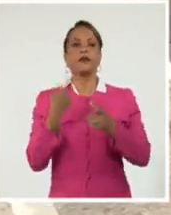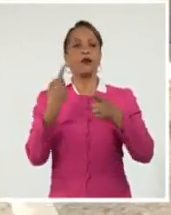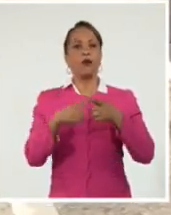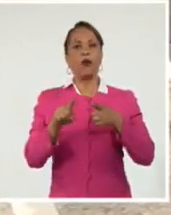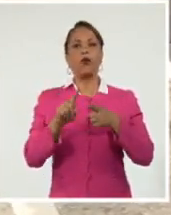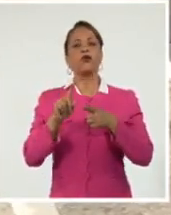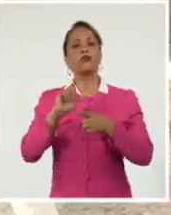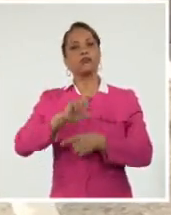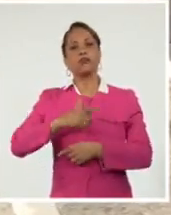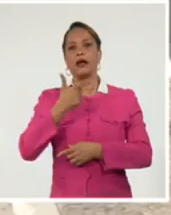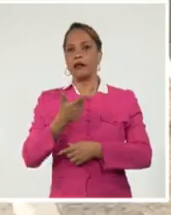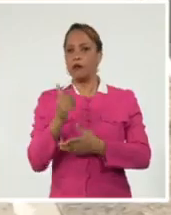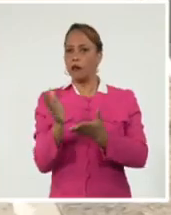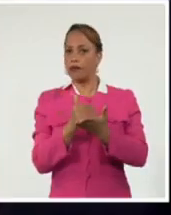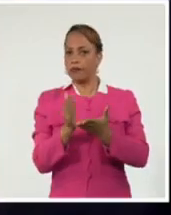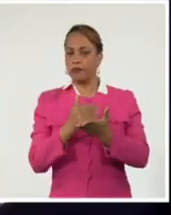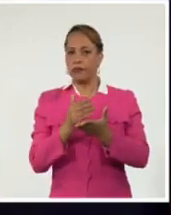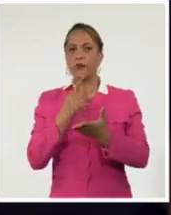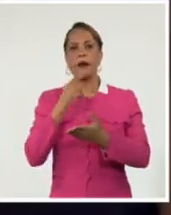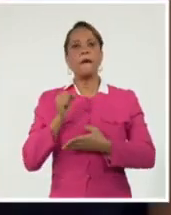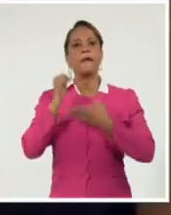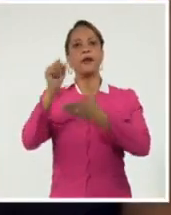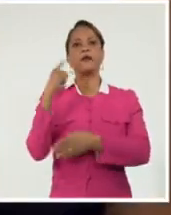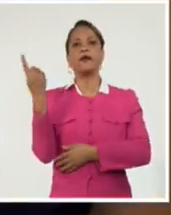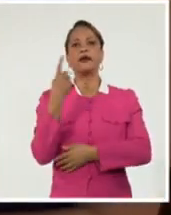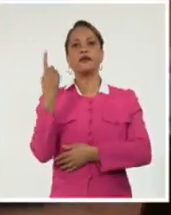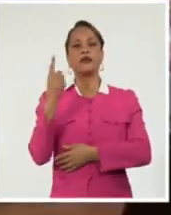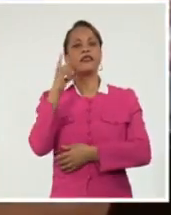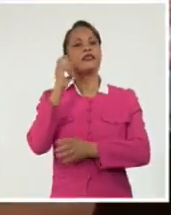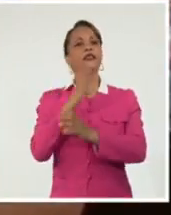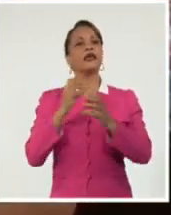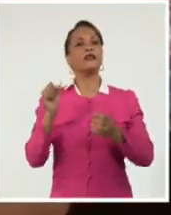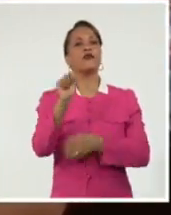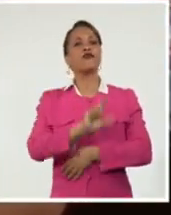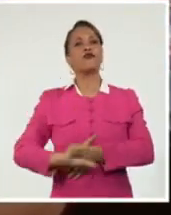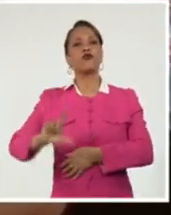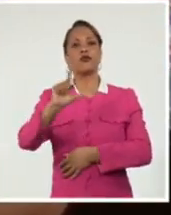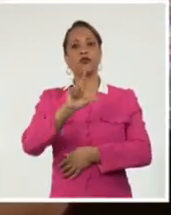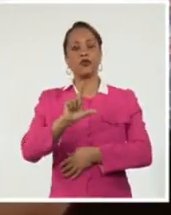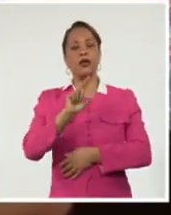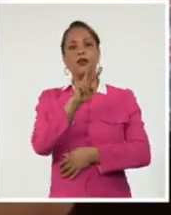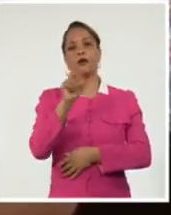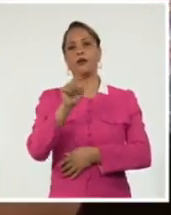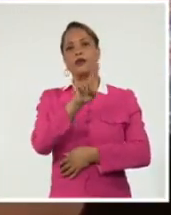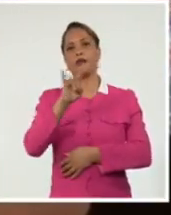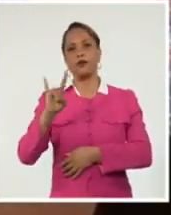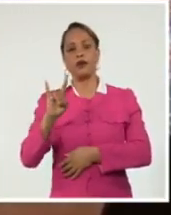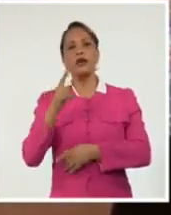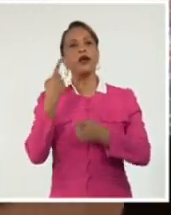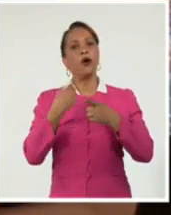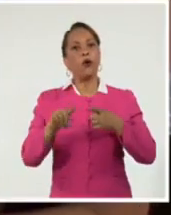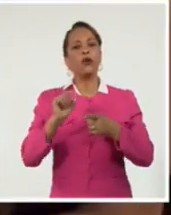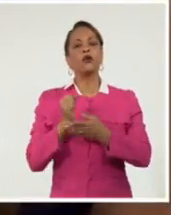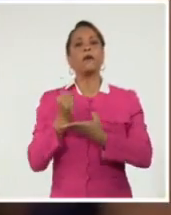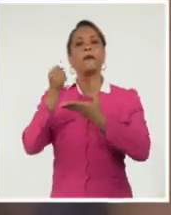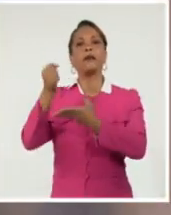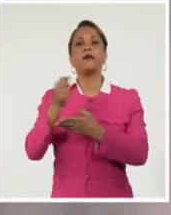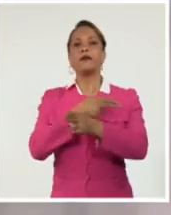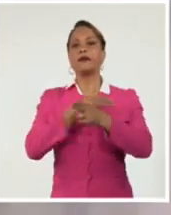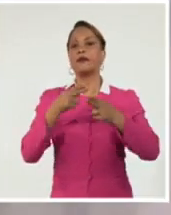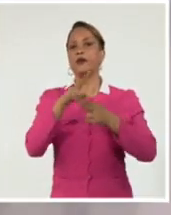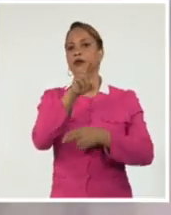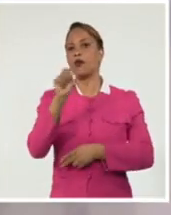galardonado con el Premio Nacional de Ciencias Sociales y Humanísticas 2019 y el Premio Nacional de Historia 2020.